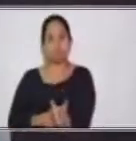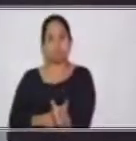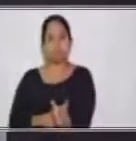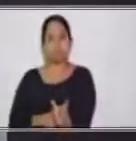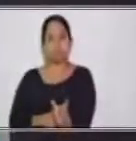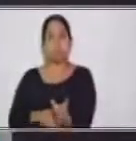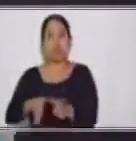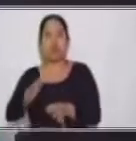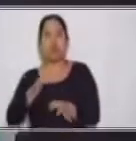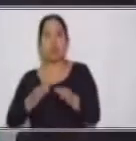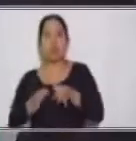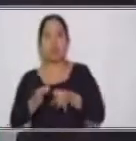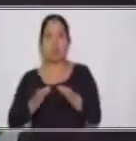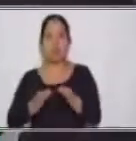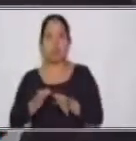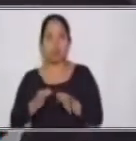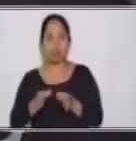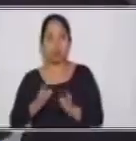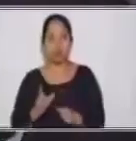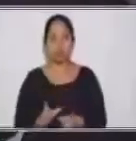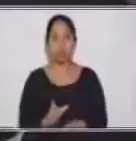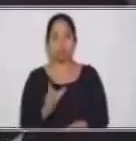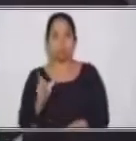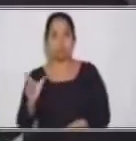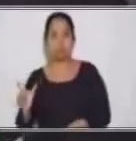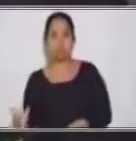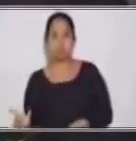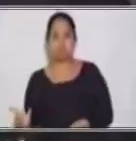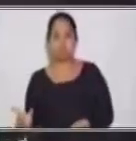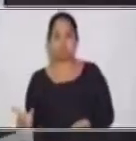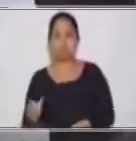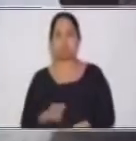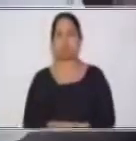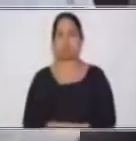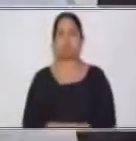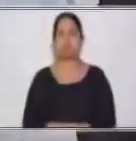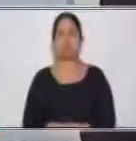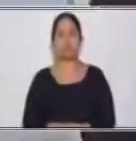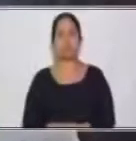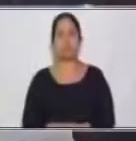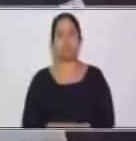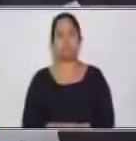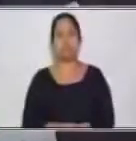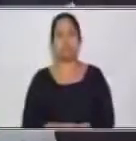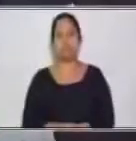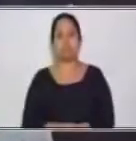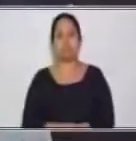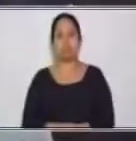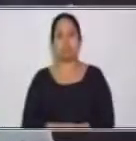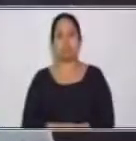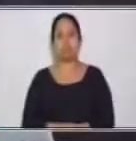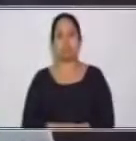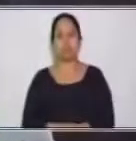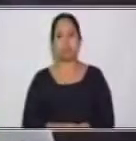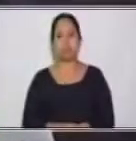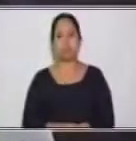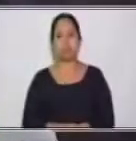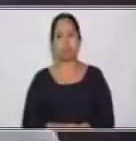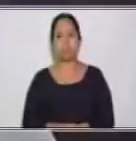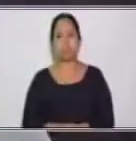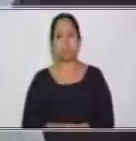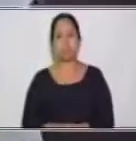explicada, explicada, ¿el profesor?